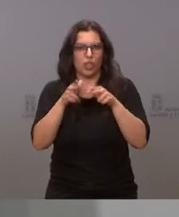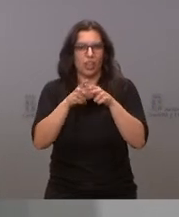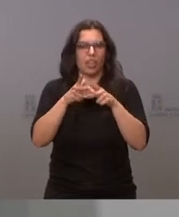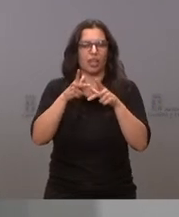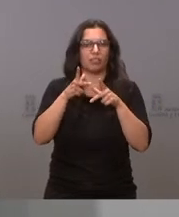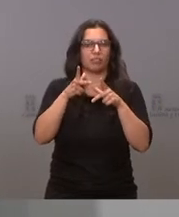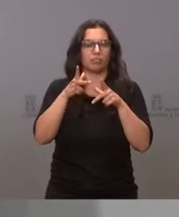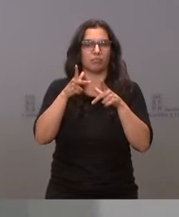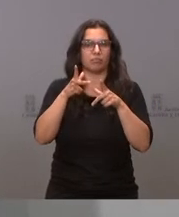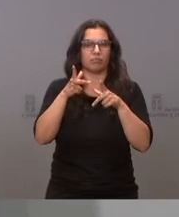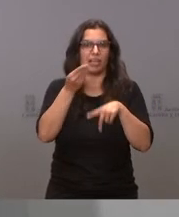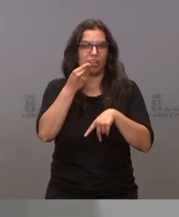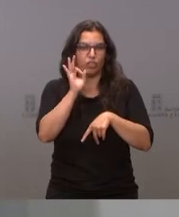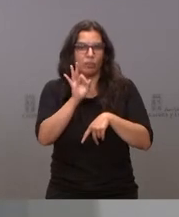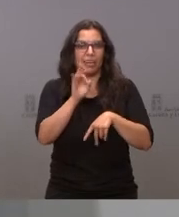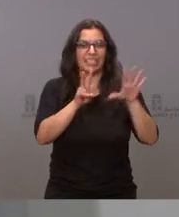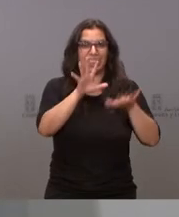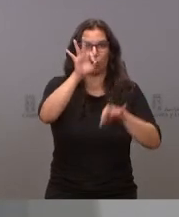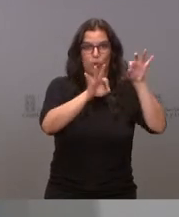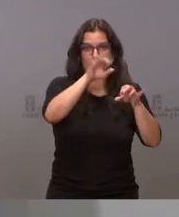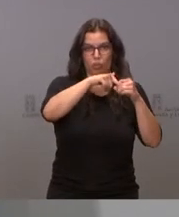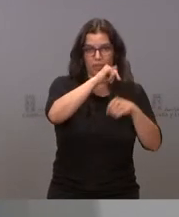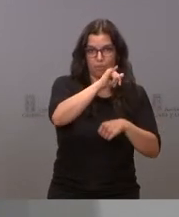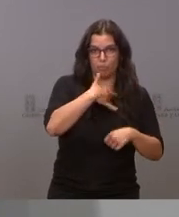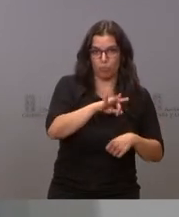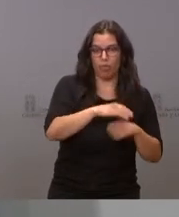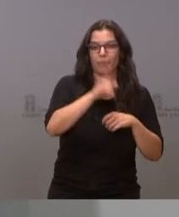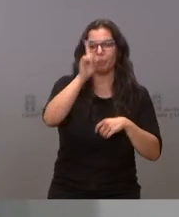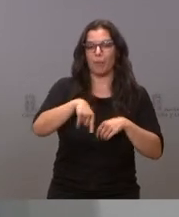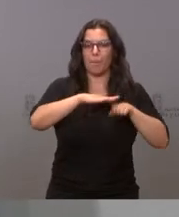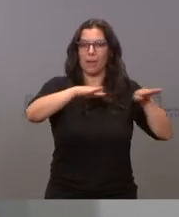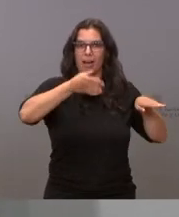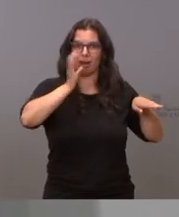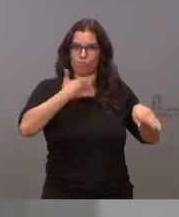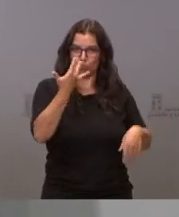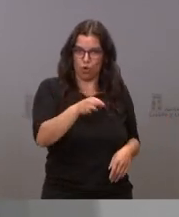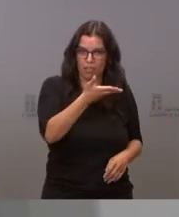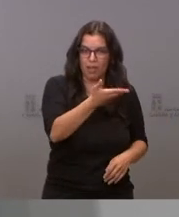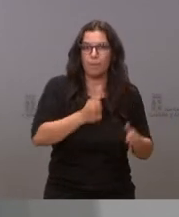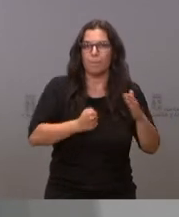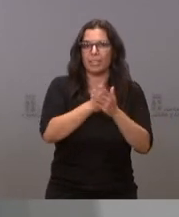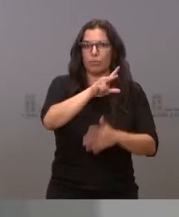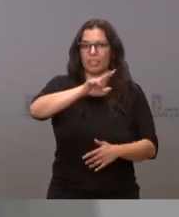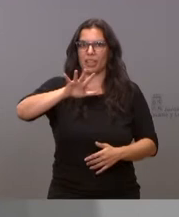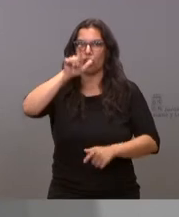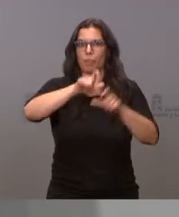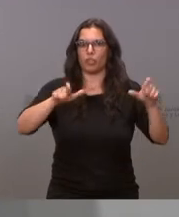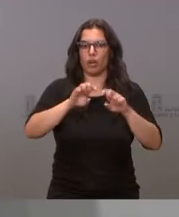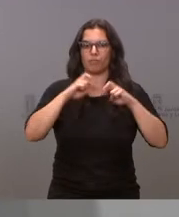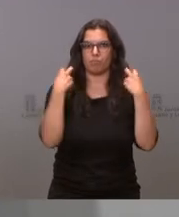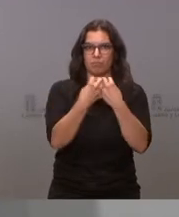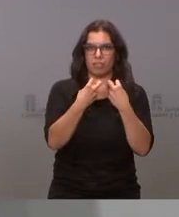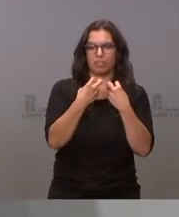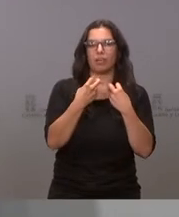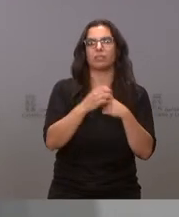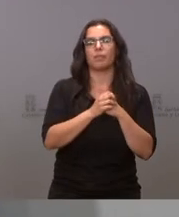75%. Se va a permitir también el consumo en barra, un máximo de 25 personas por mesa o agrupaciones de